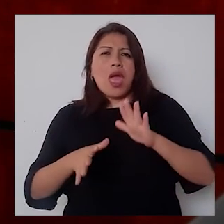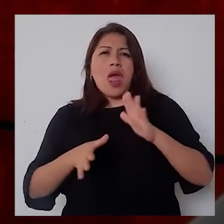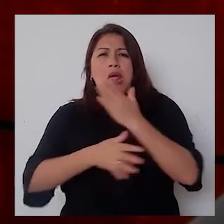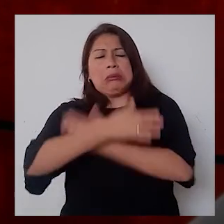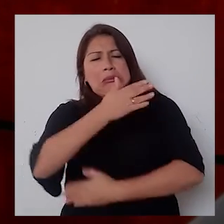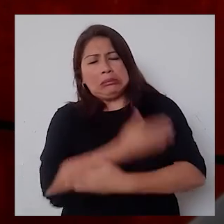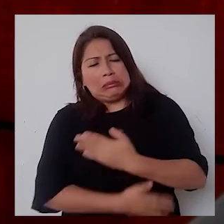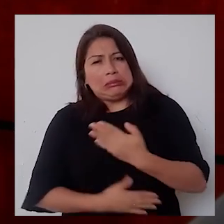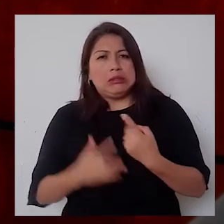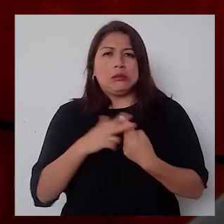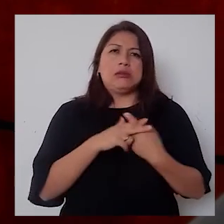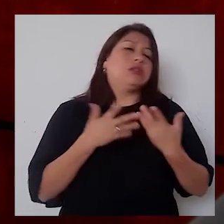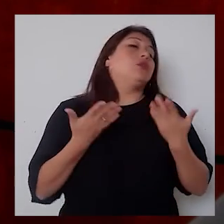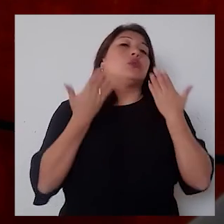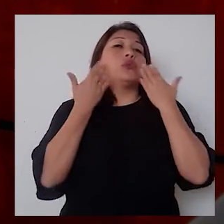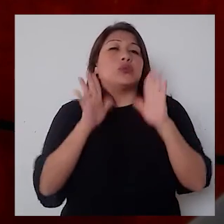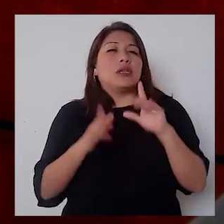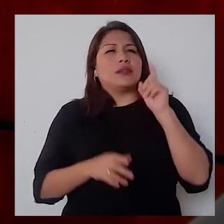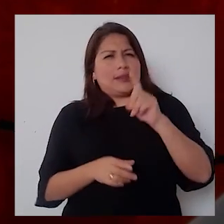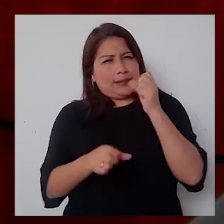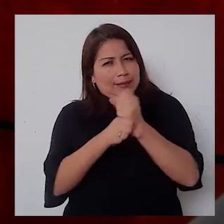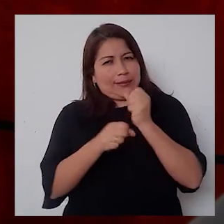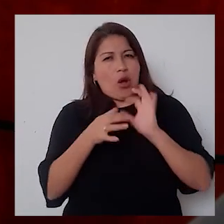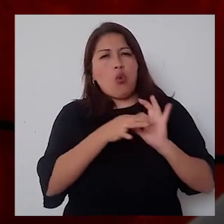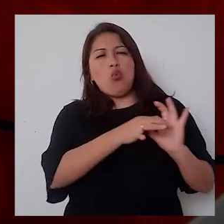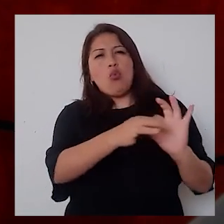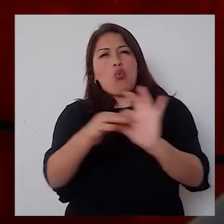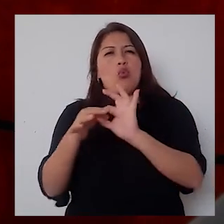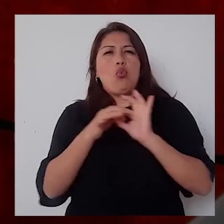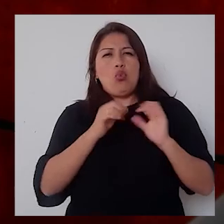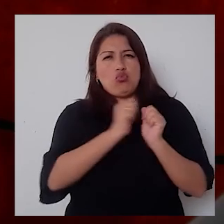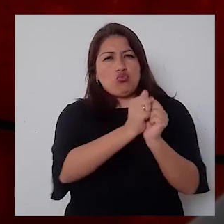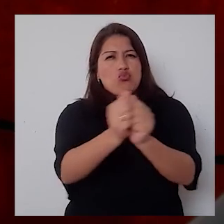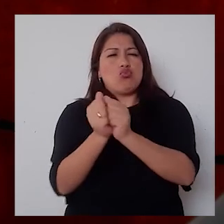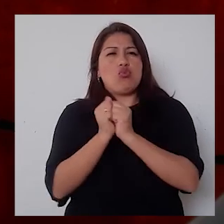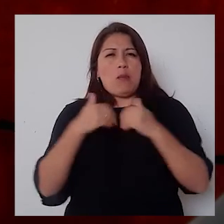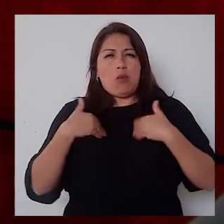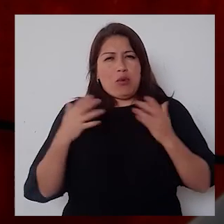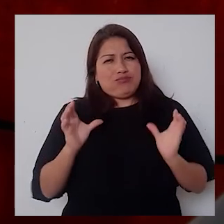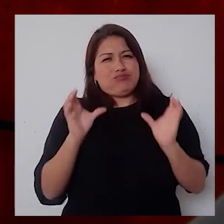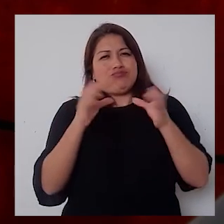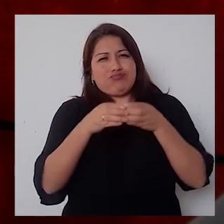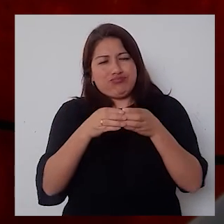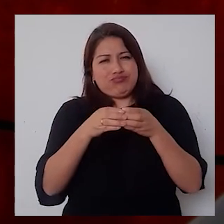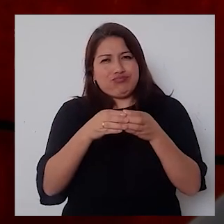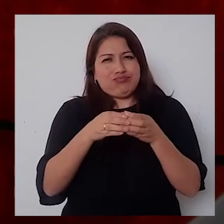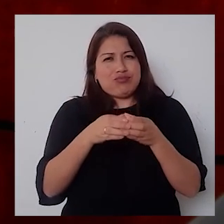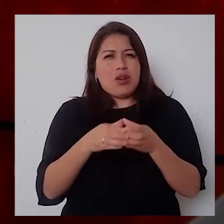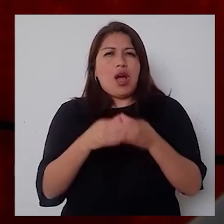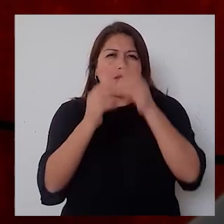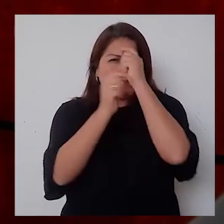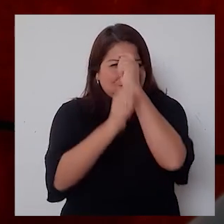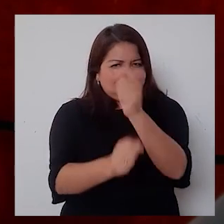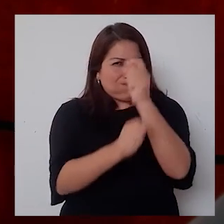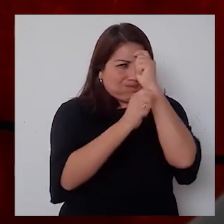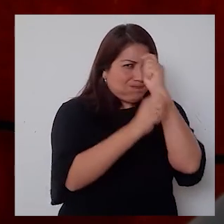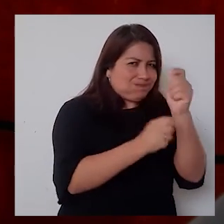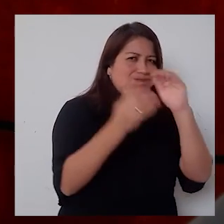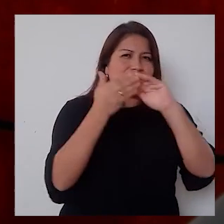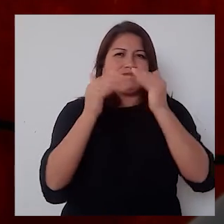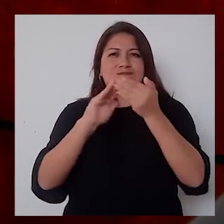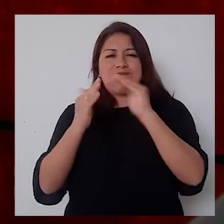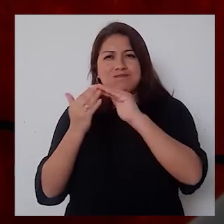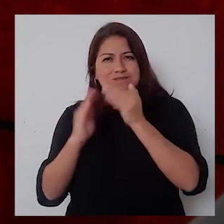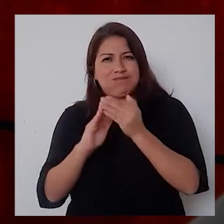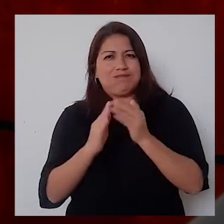trabajar juntos para poder integrarnos y verdaderamente convertirnos en una sociedad de respeto, una sociedad moderna, en